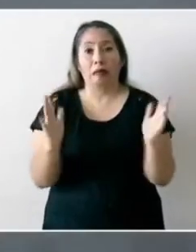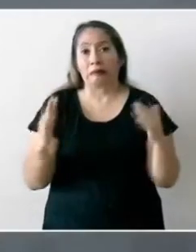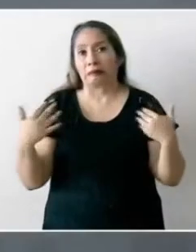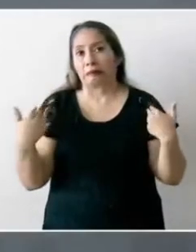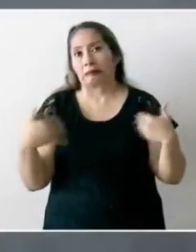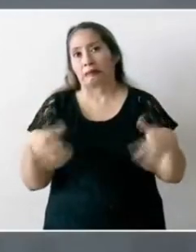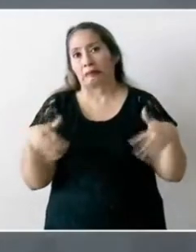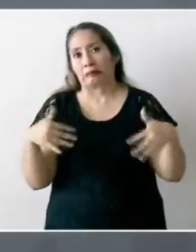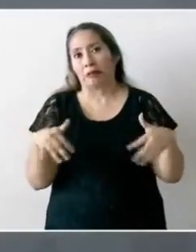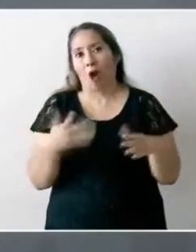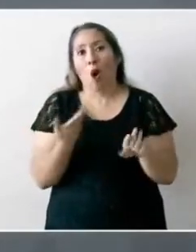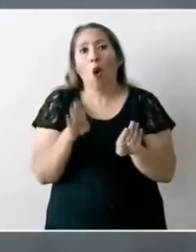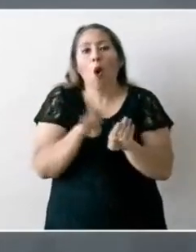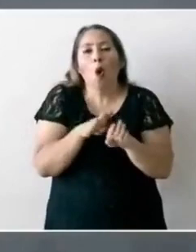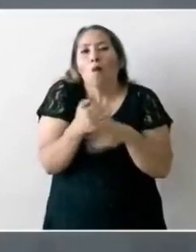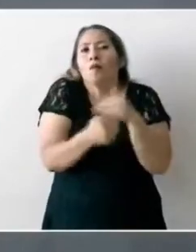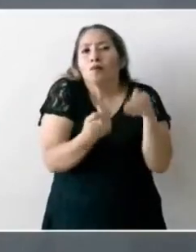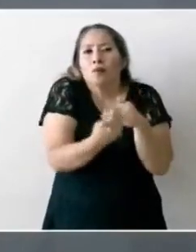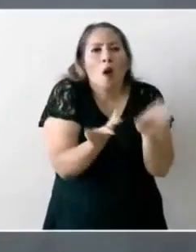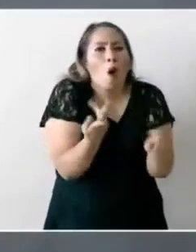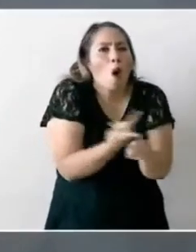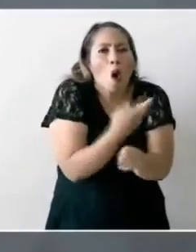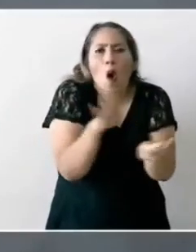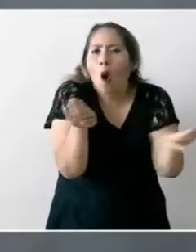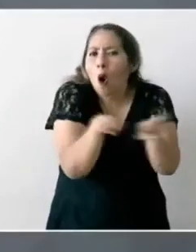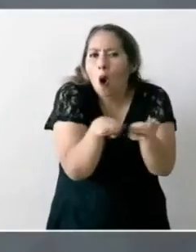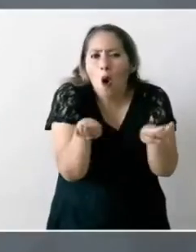Entonces ¿cómo vamos a continuar con esas obras?